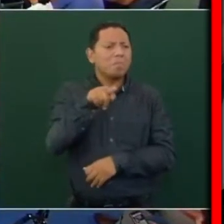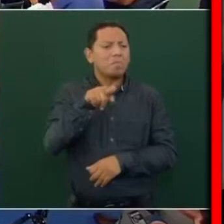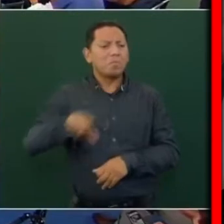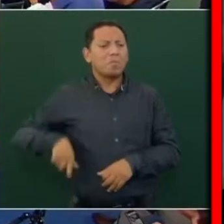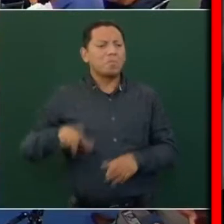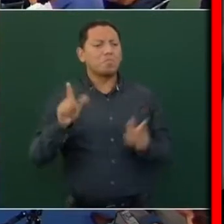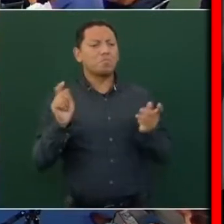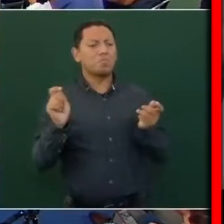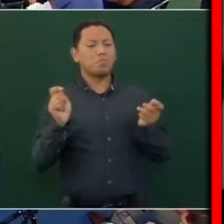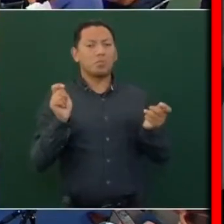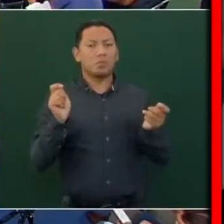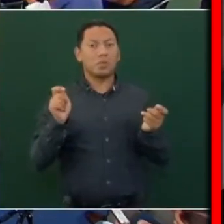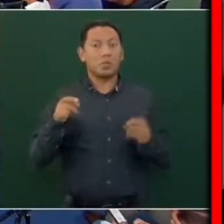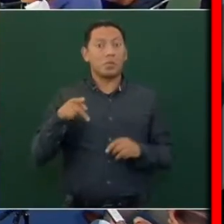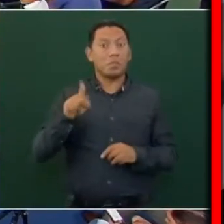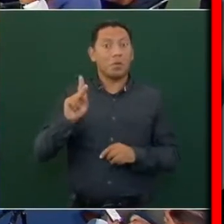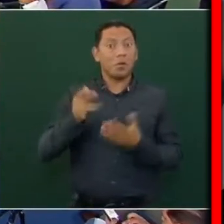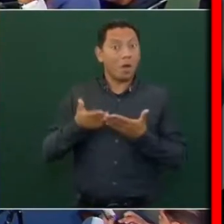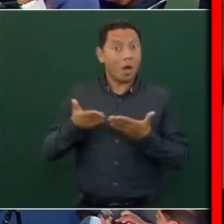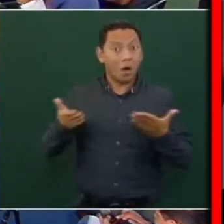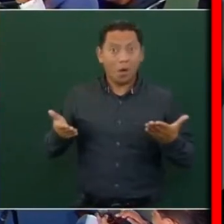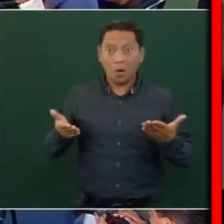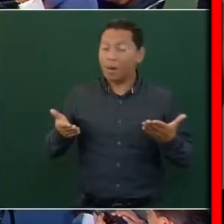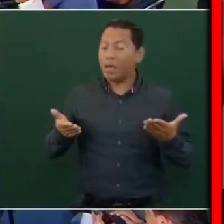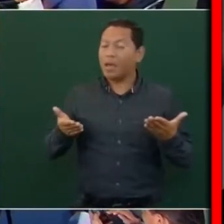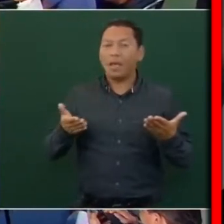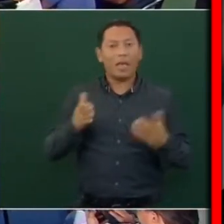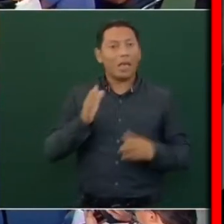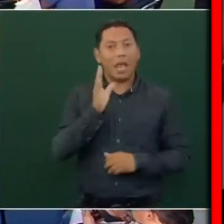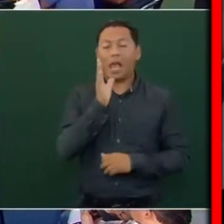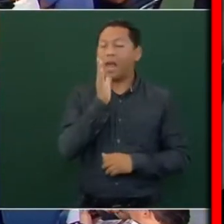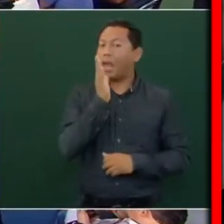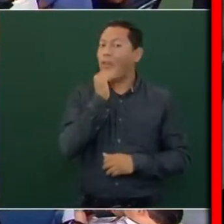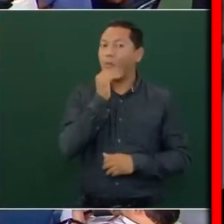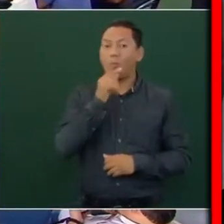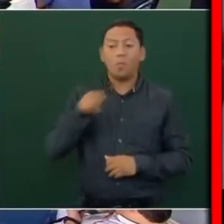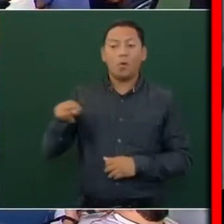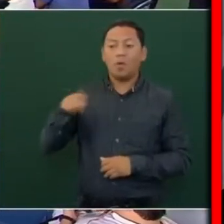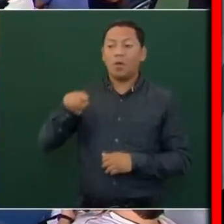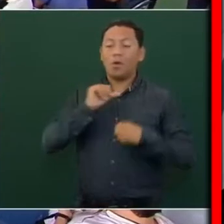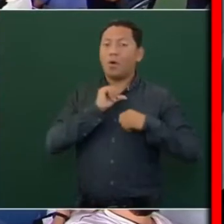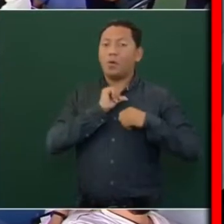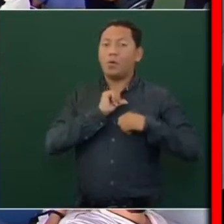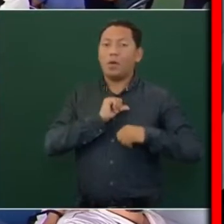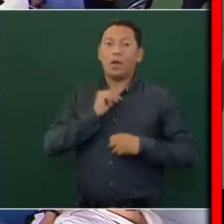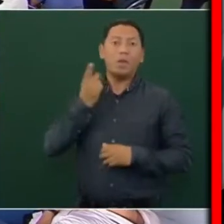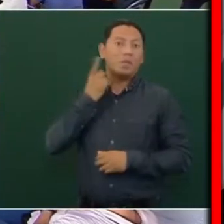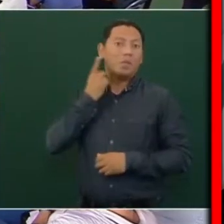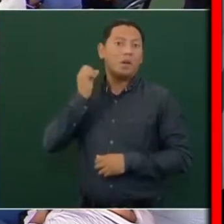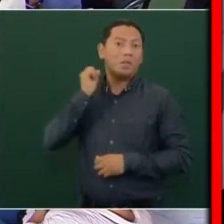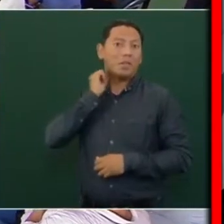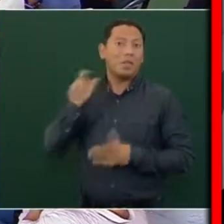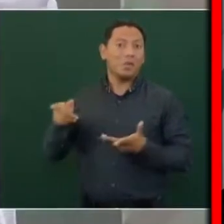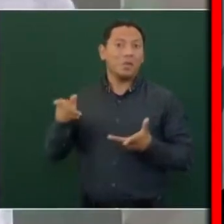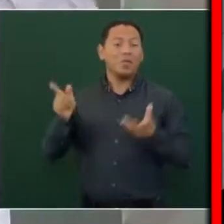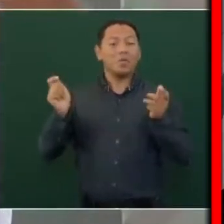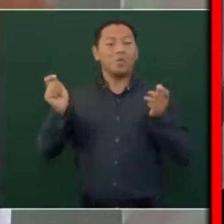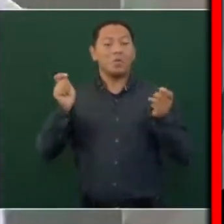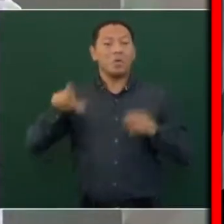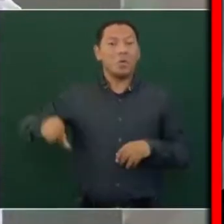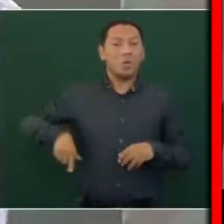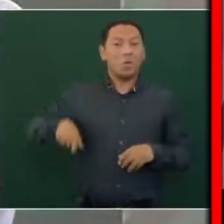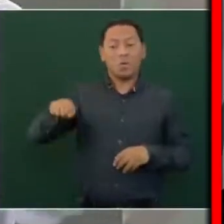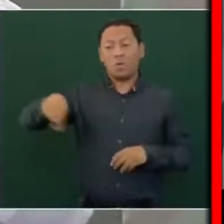Como ya no pueden dominar en el Ejecutivo ni en el Legislativo, esa minoría